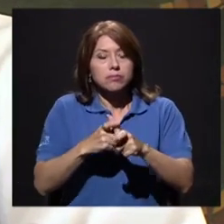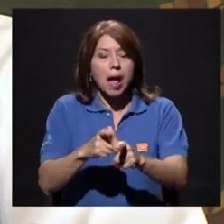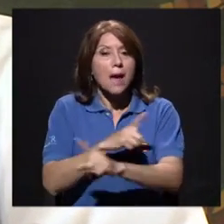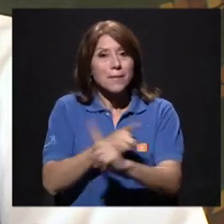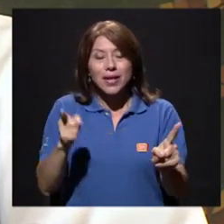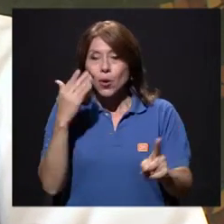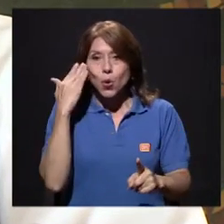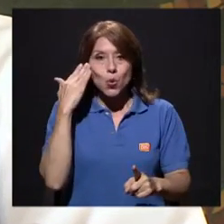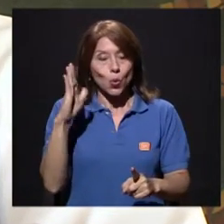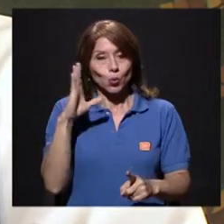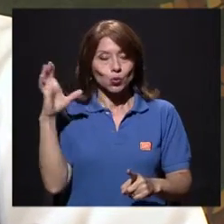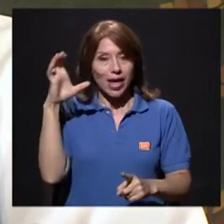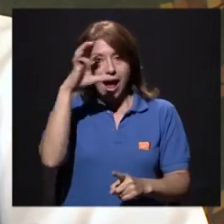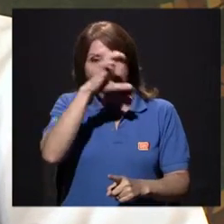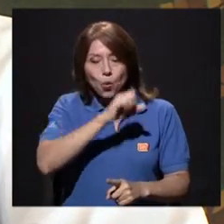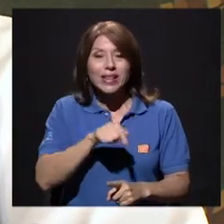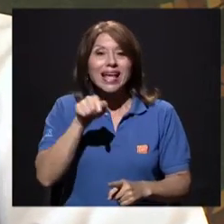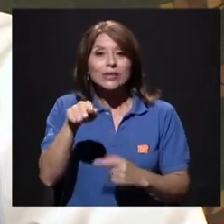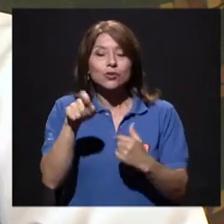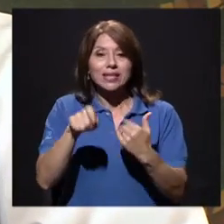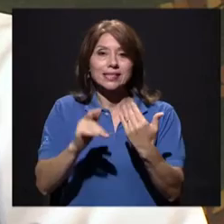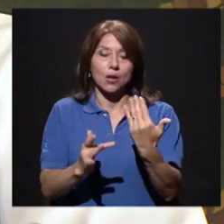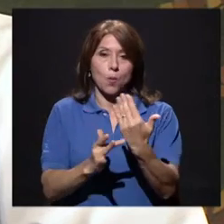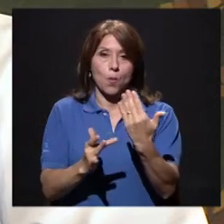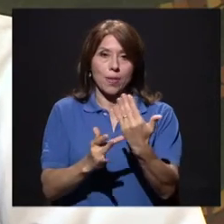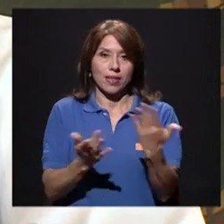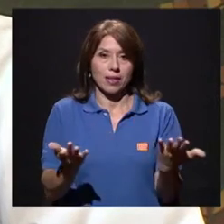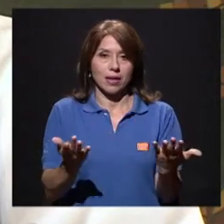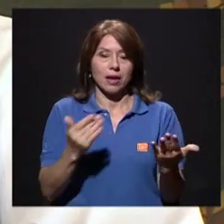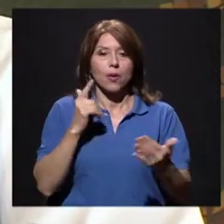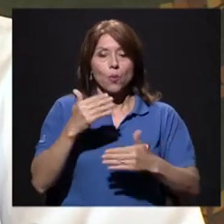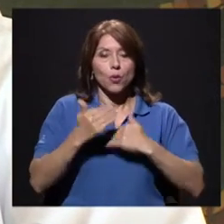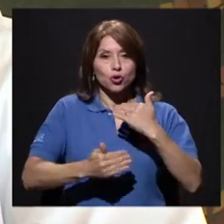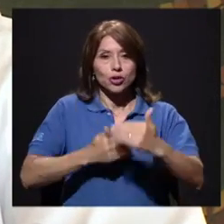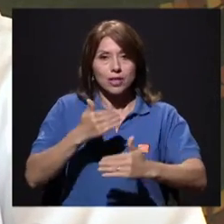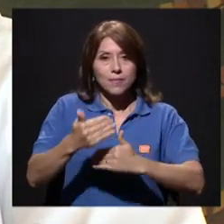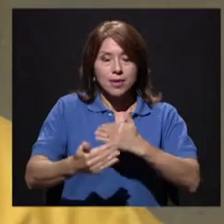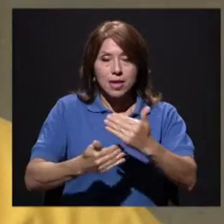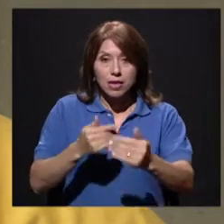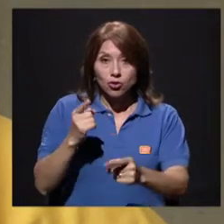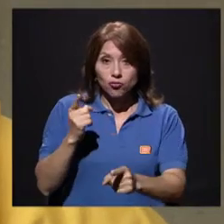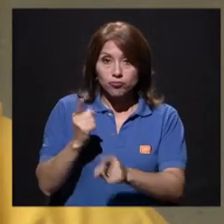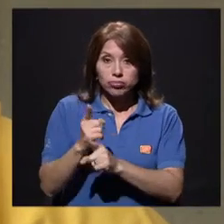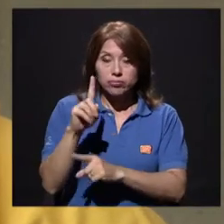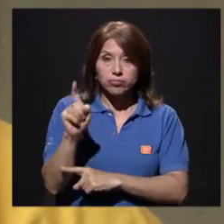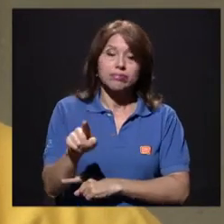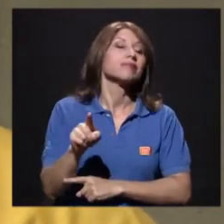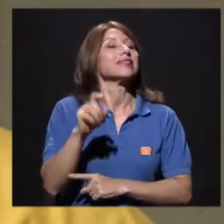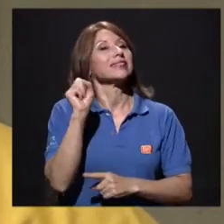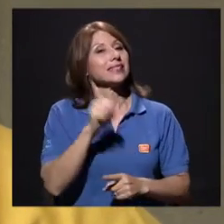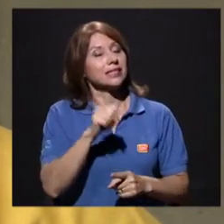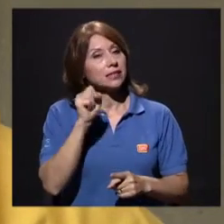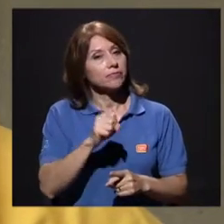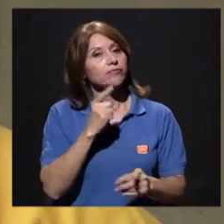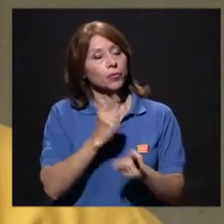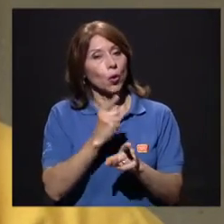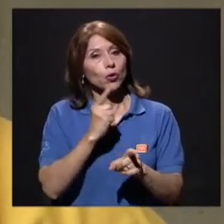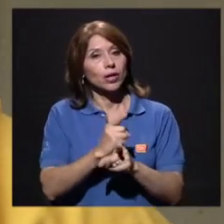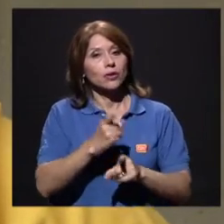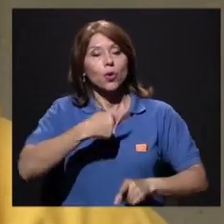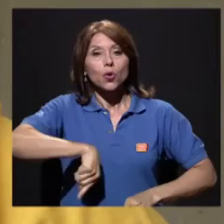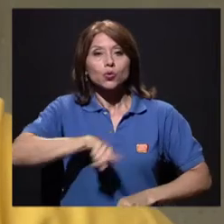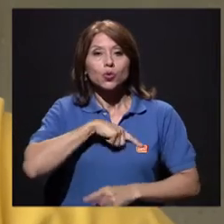procedimiento, una técnica, ¿verdad? No sé si estoy en lo correcto. Sí, estás en lo correcto, doctor, porque realmente